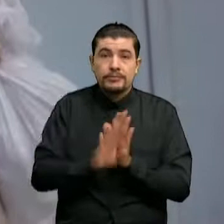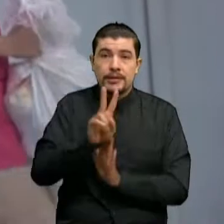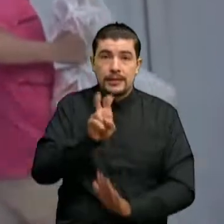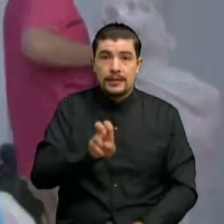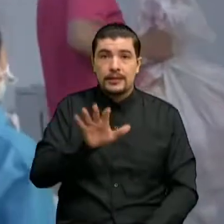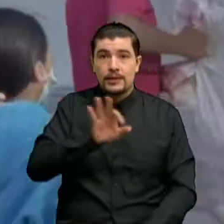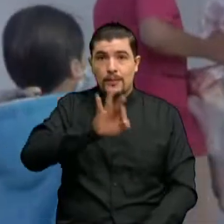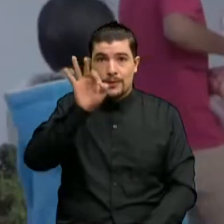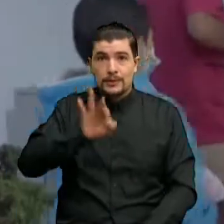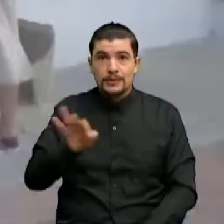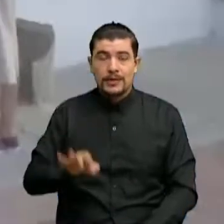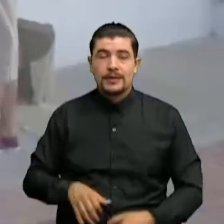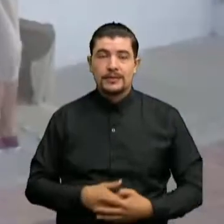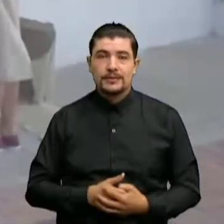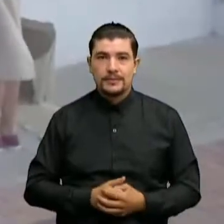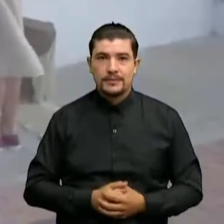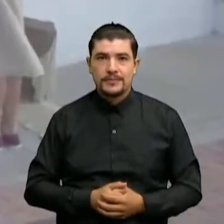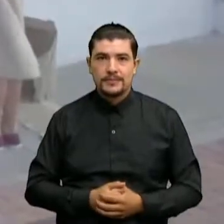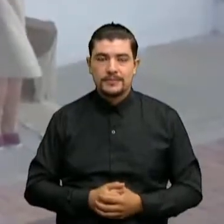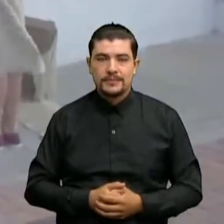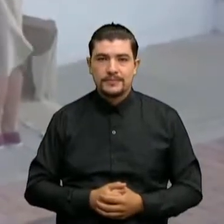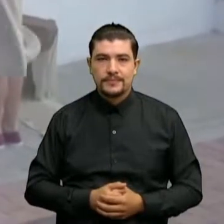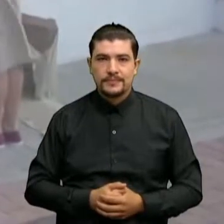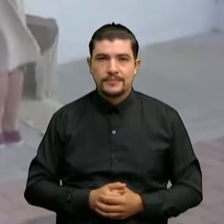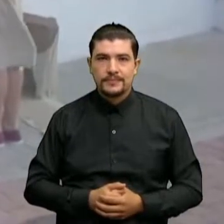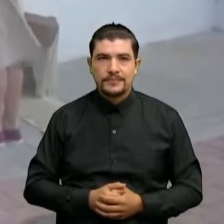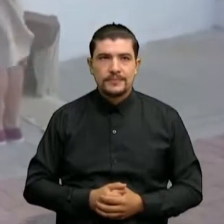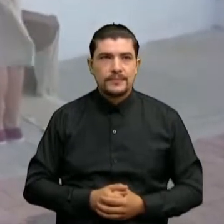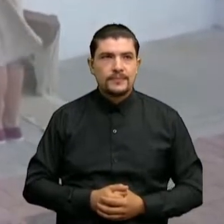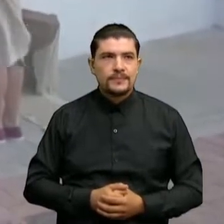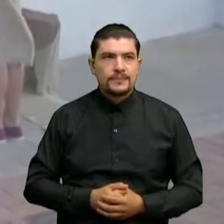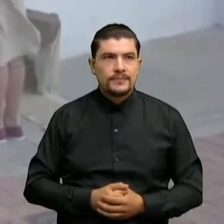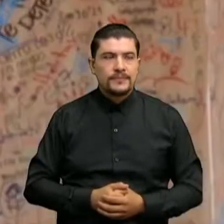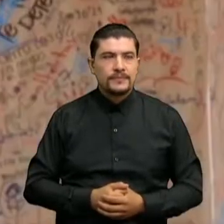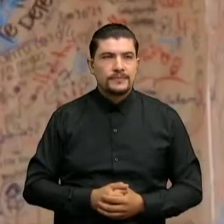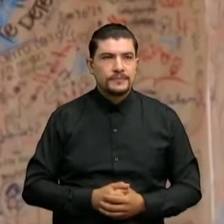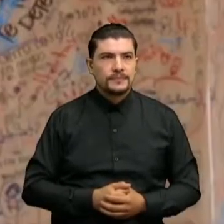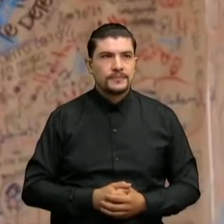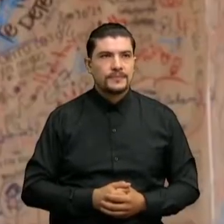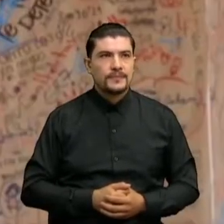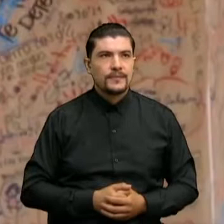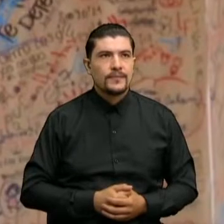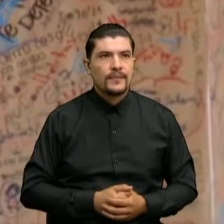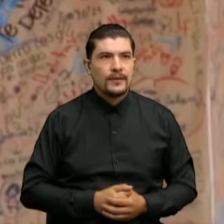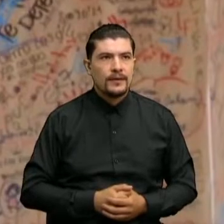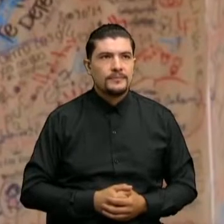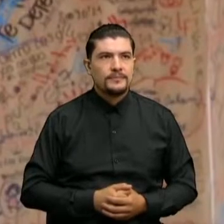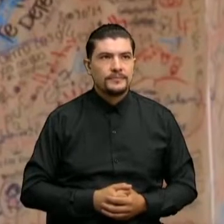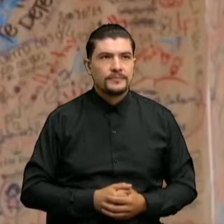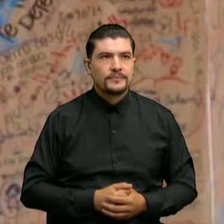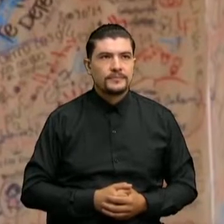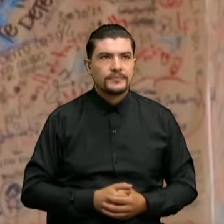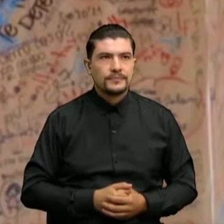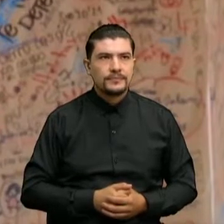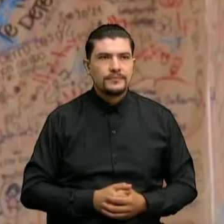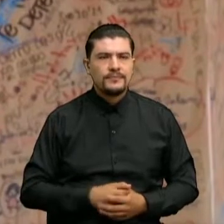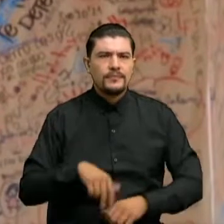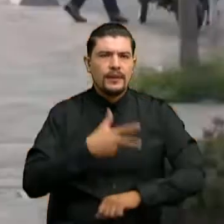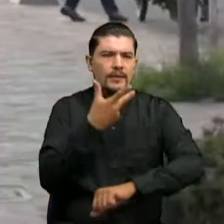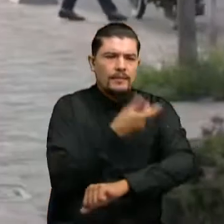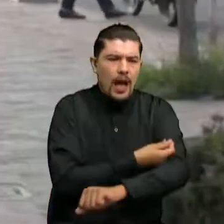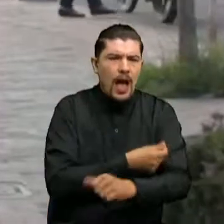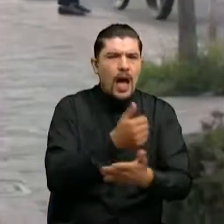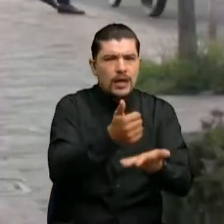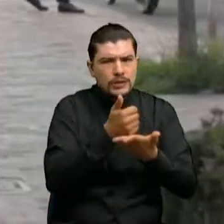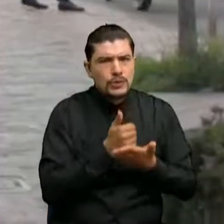en el proceso de reactivación Durante los últimos meses Todo esto ha venido digamos que bajando las alertas con las vacunas Y todo